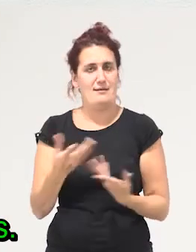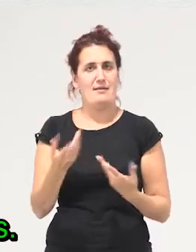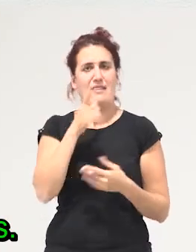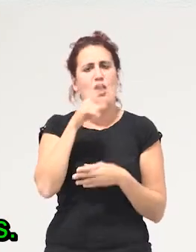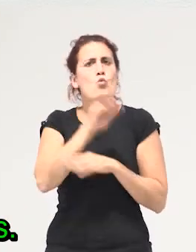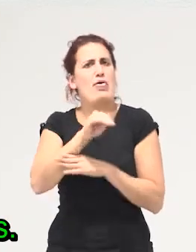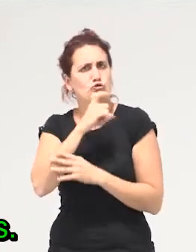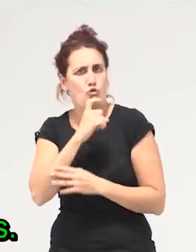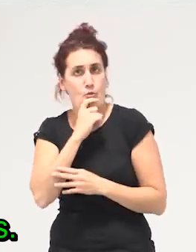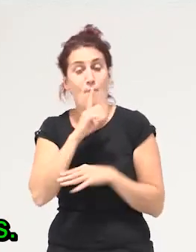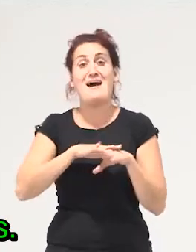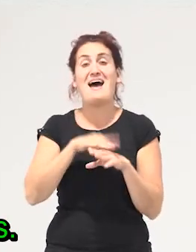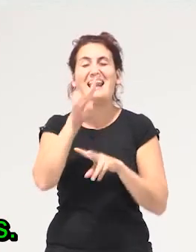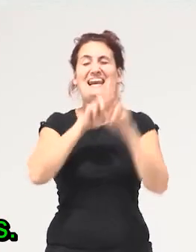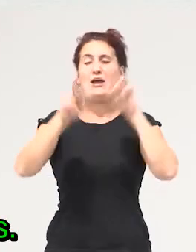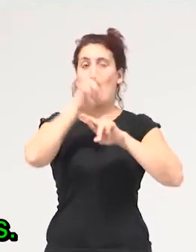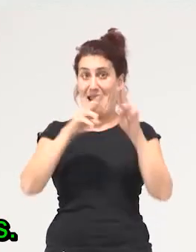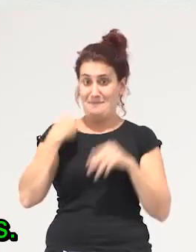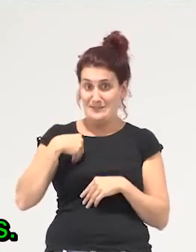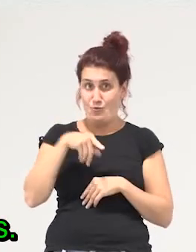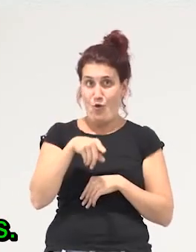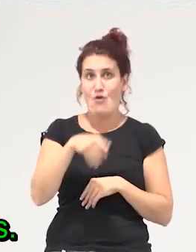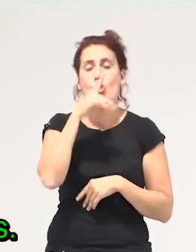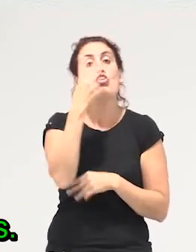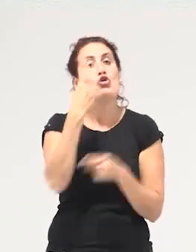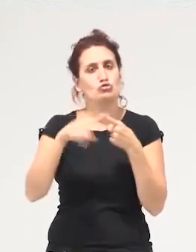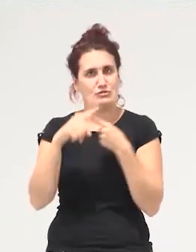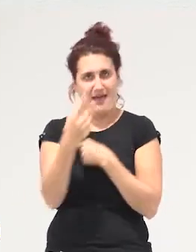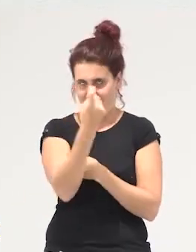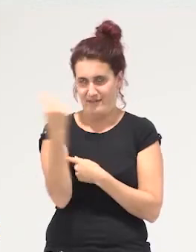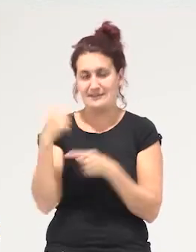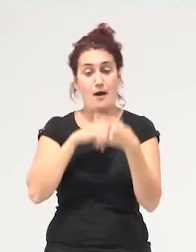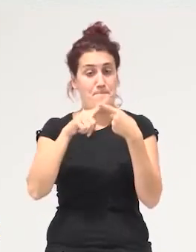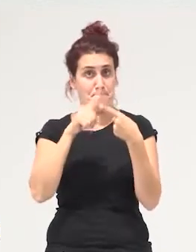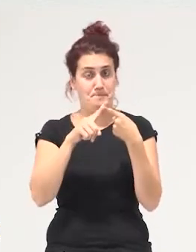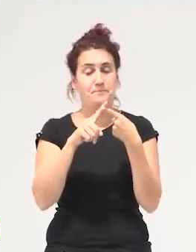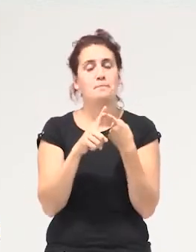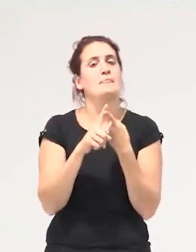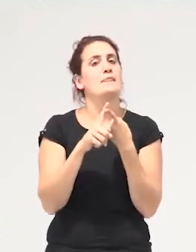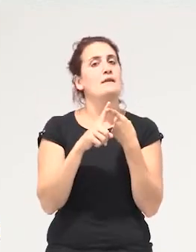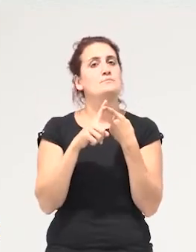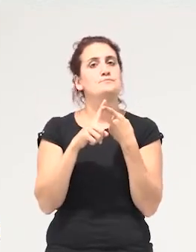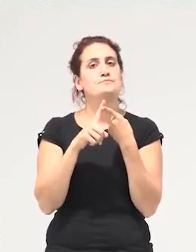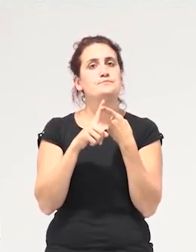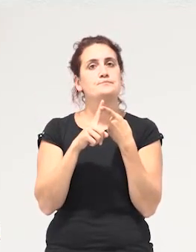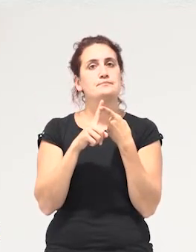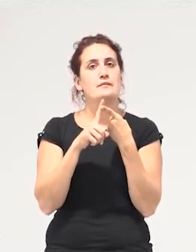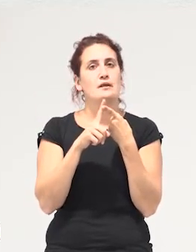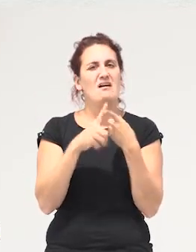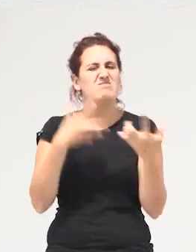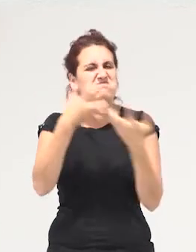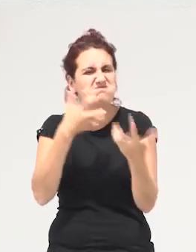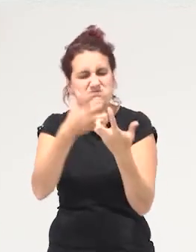recuperar esto yo diría que al menos necesitamos dos cosas por un lado no quedarnos